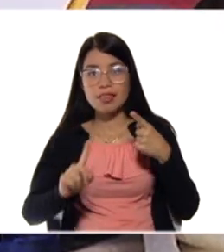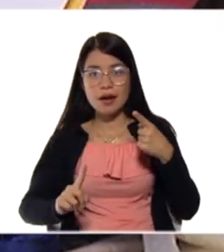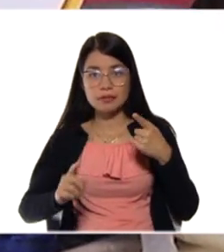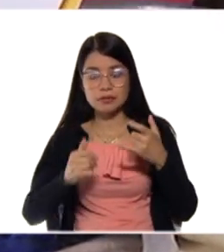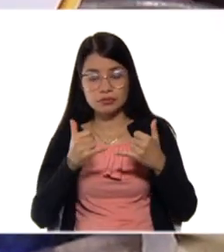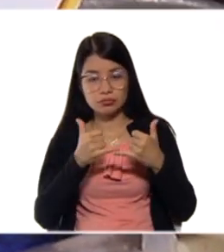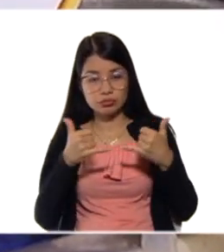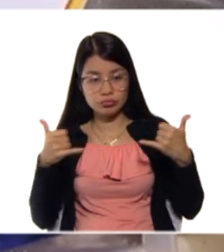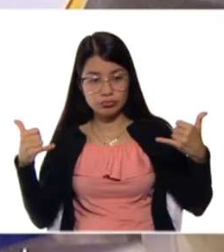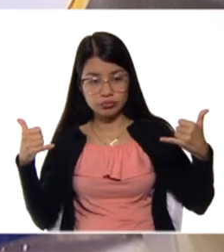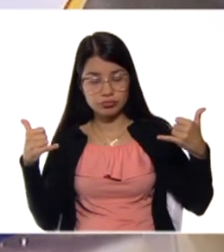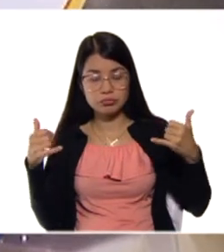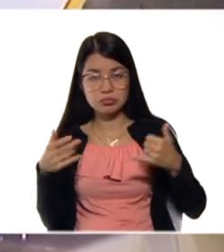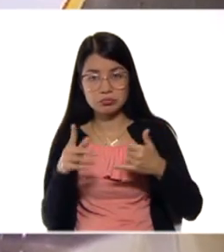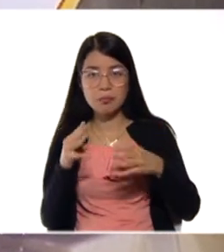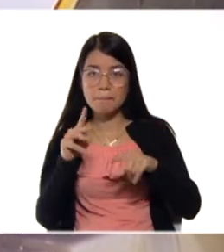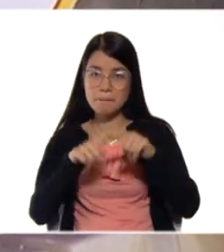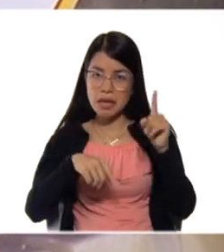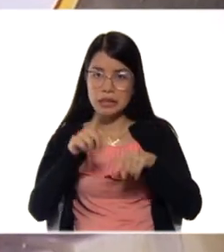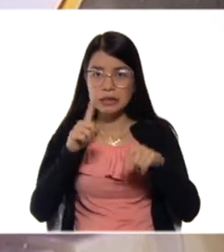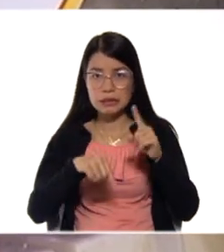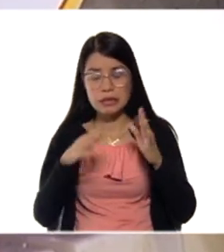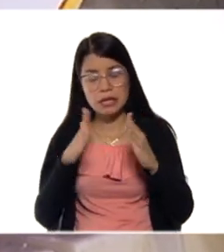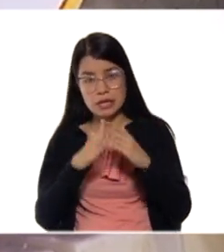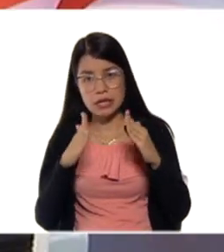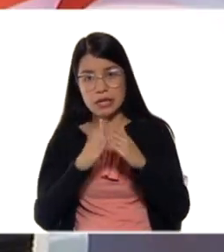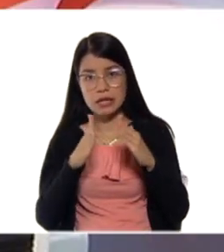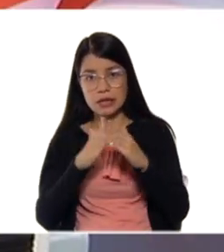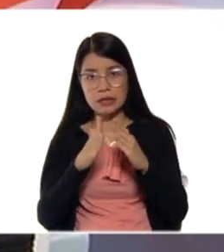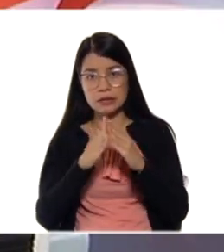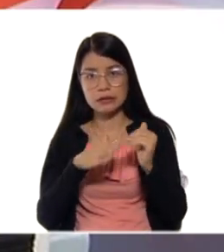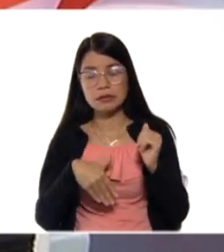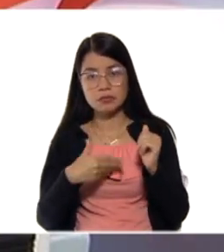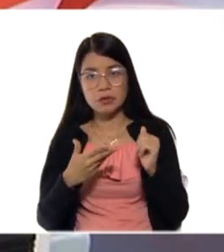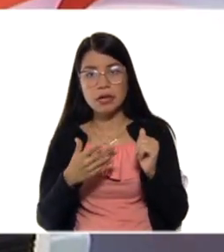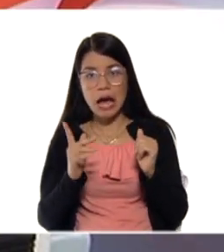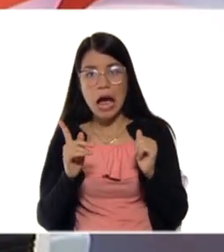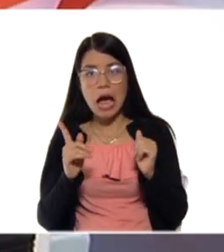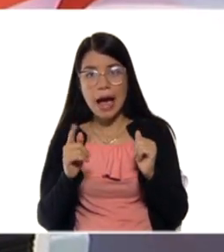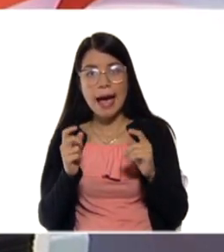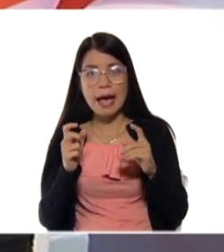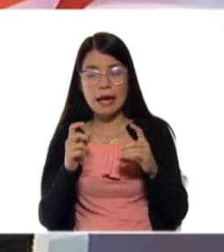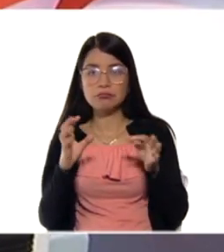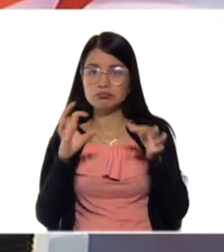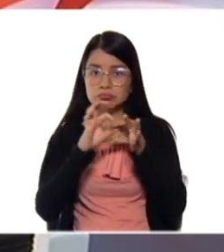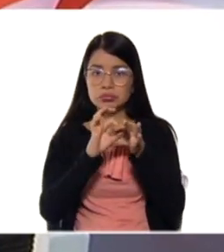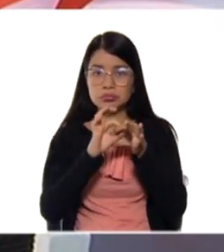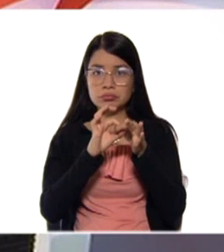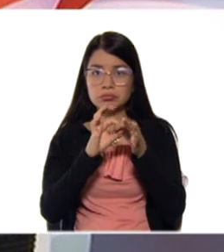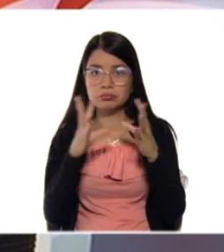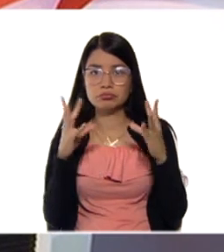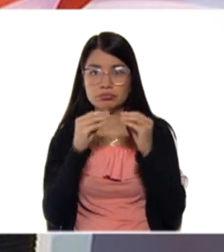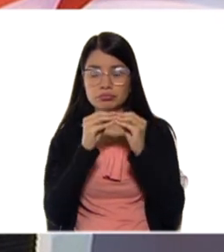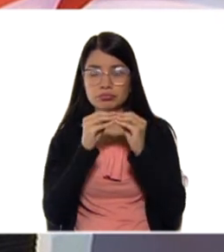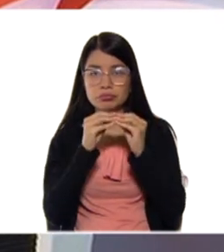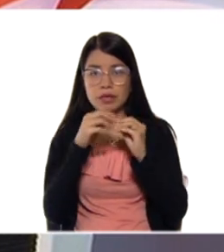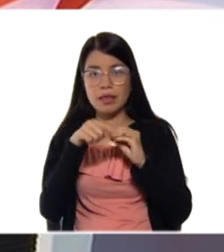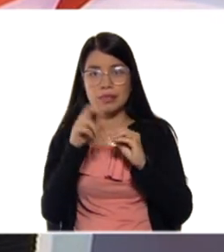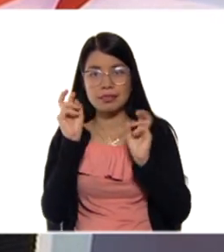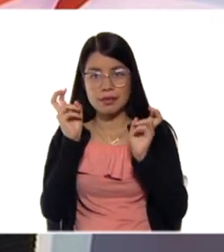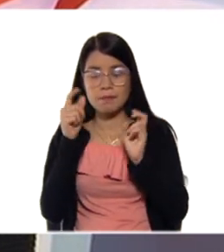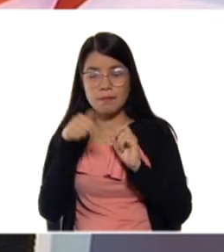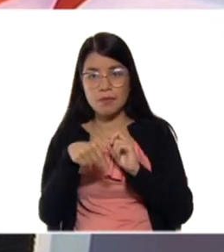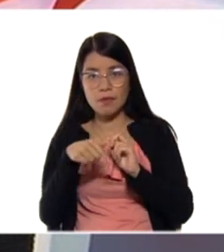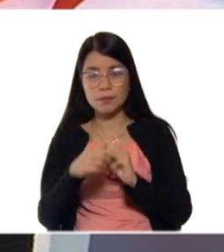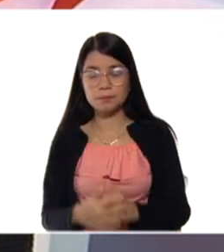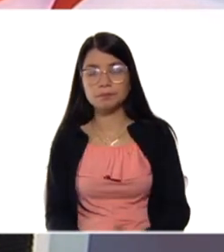alcance de su mano en el hogar y es parte de lo que vimos el día de hoy en clase y que vamos a ver en las siguientes. Y